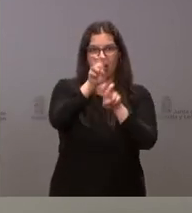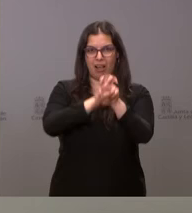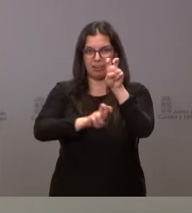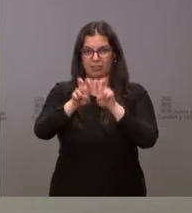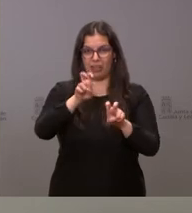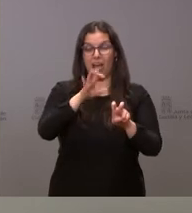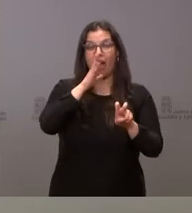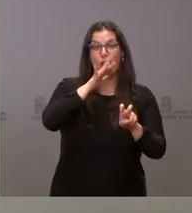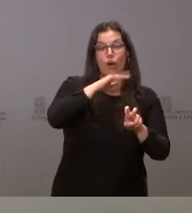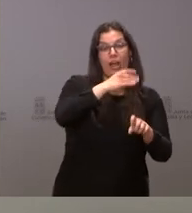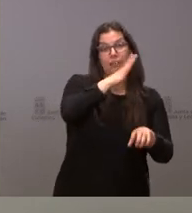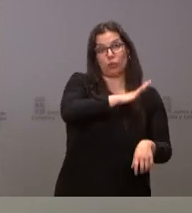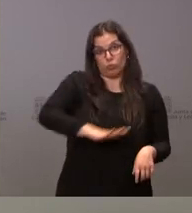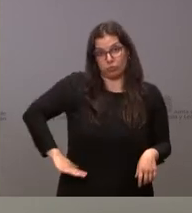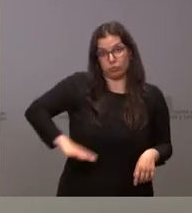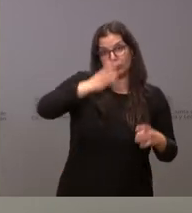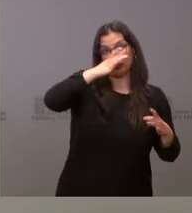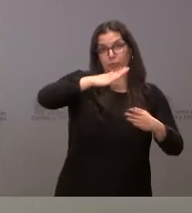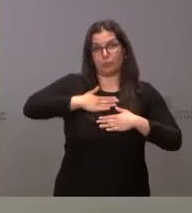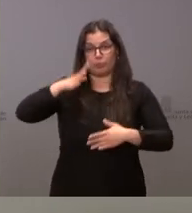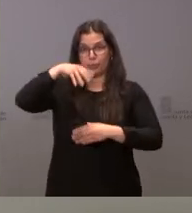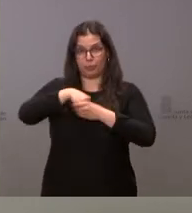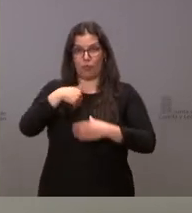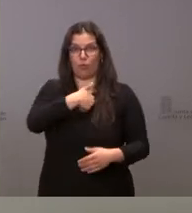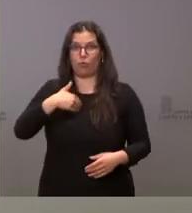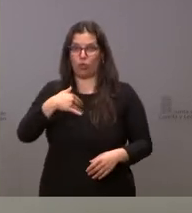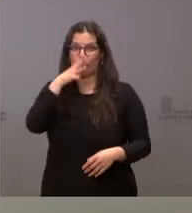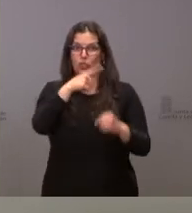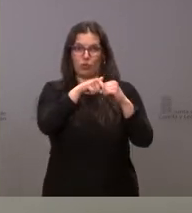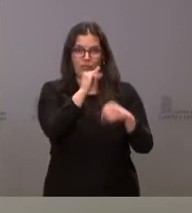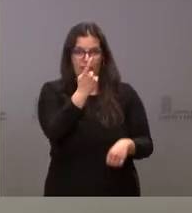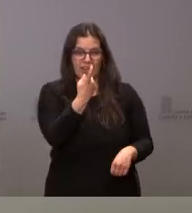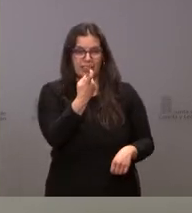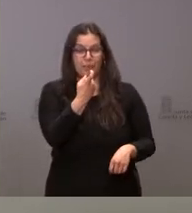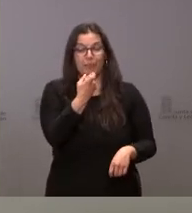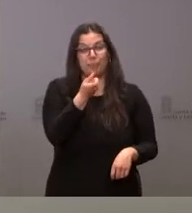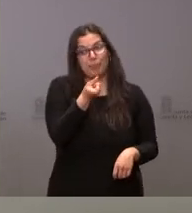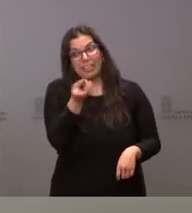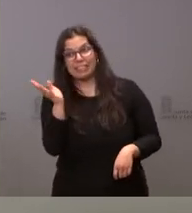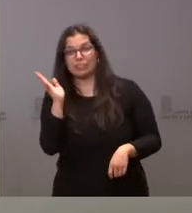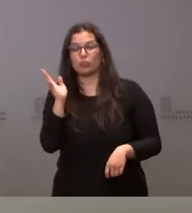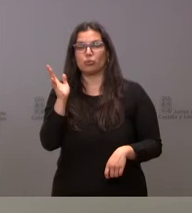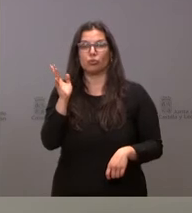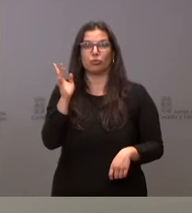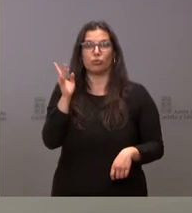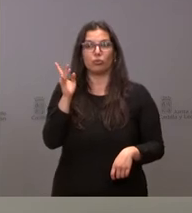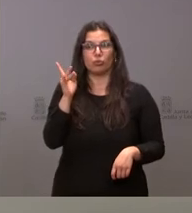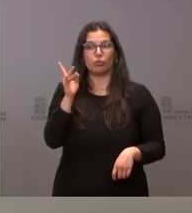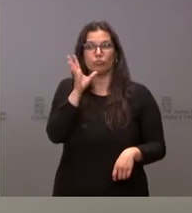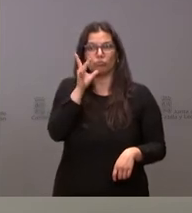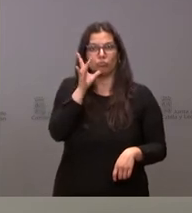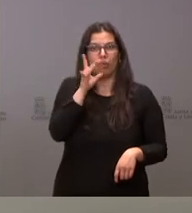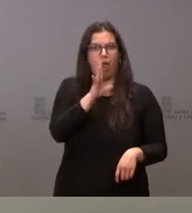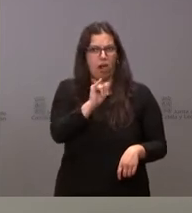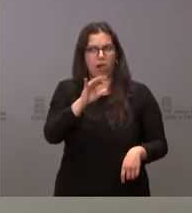funciones a otra persona actualmente y, por tanto, es un puesto vacante. Hay otros que están ocupados en este momento,